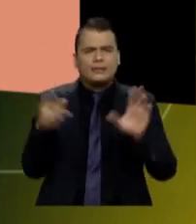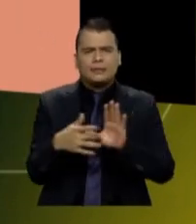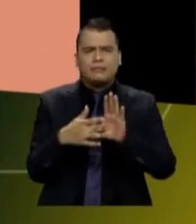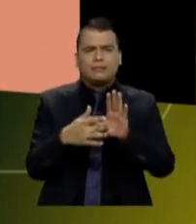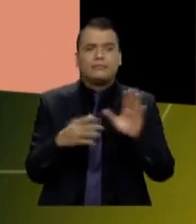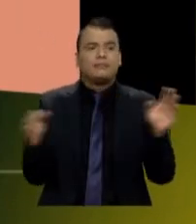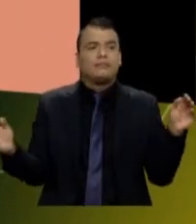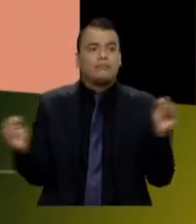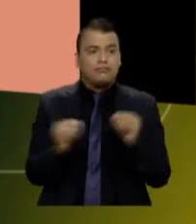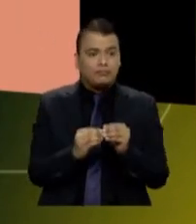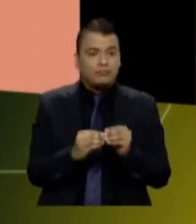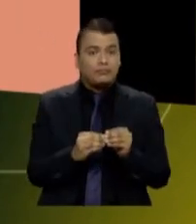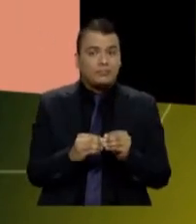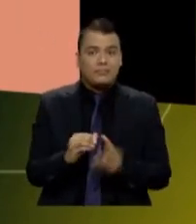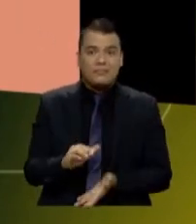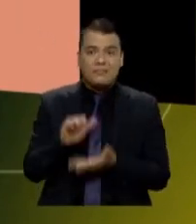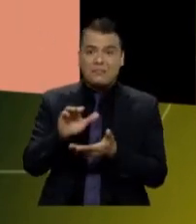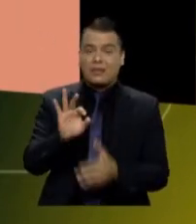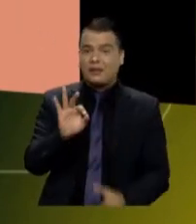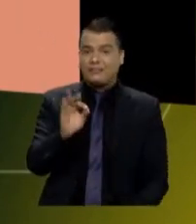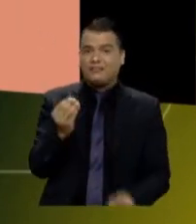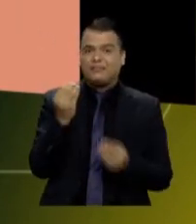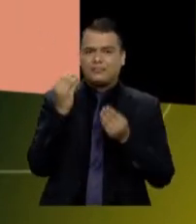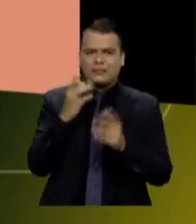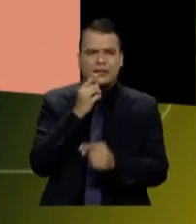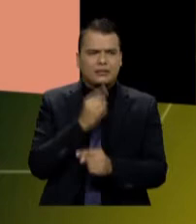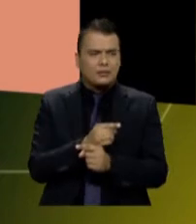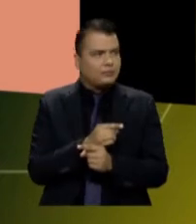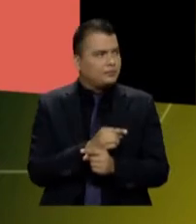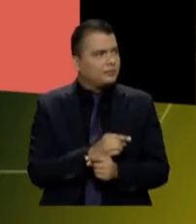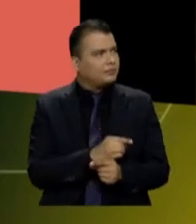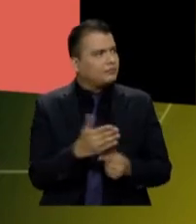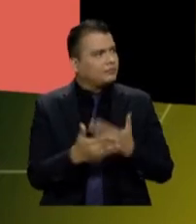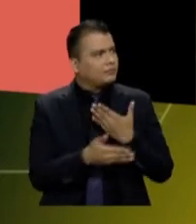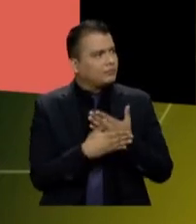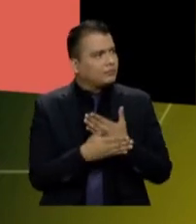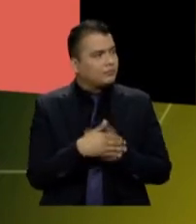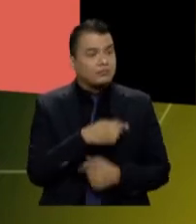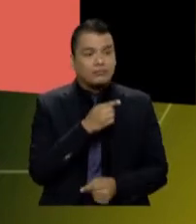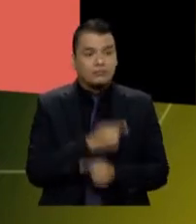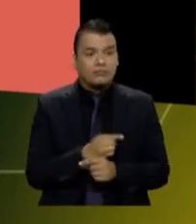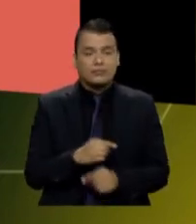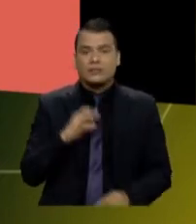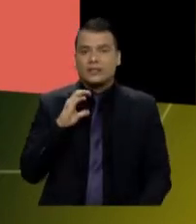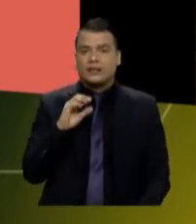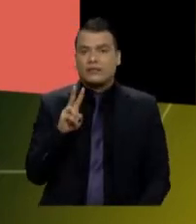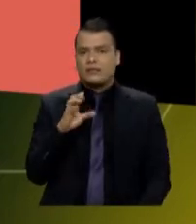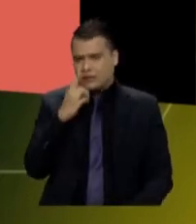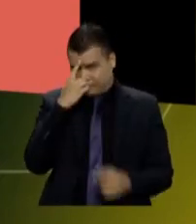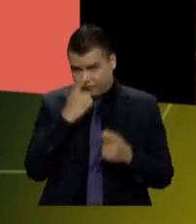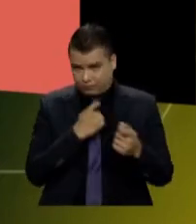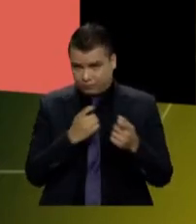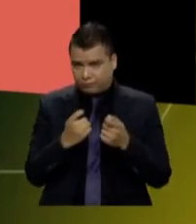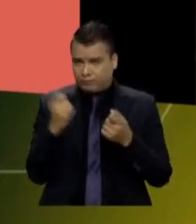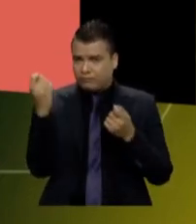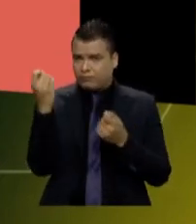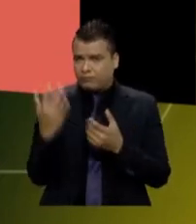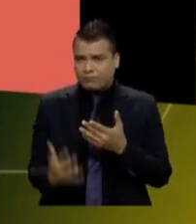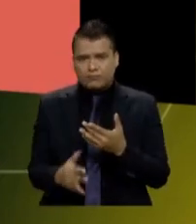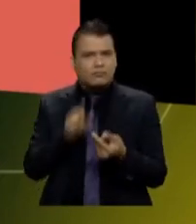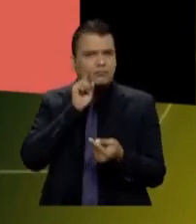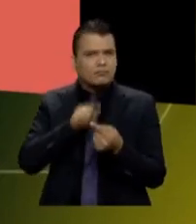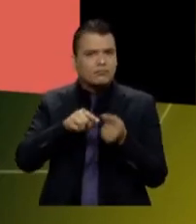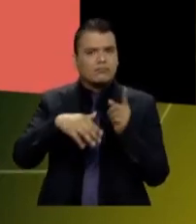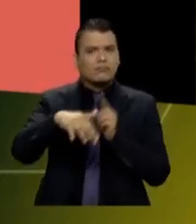Roque y Rupito y van a tener unos regalos bellísimos. Claro. Beatriz, nos lo ha dicho desde el principio, digamos, la CBC realiza estrategias de esta educación ambiental, pero ha dicho